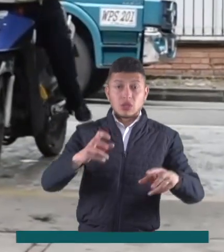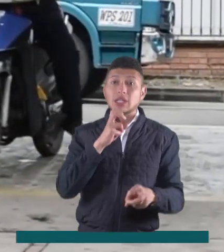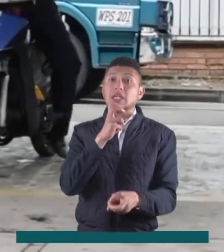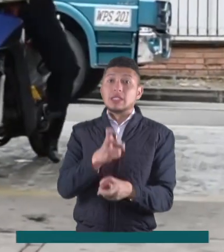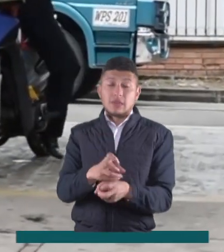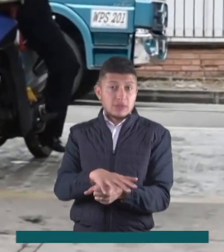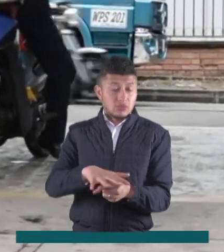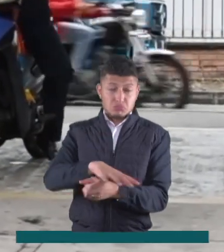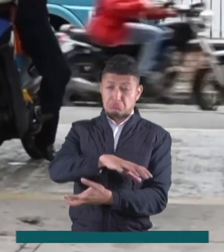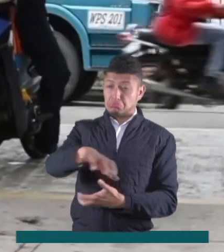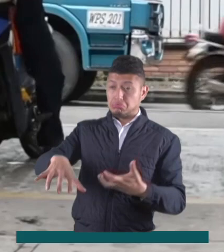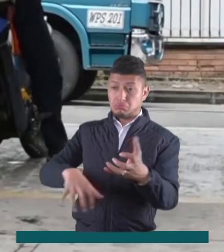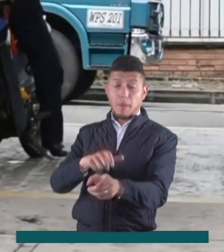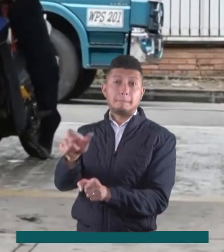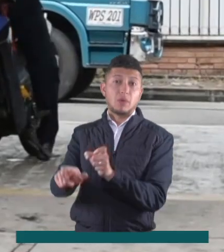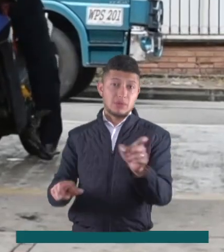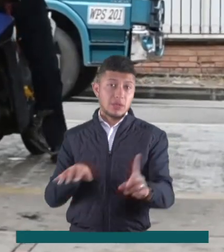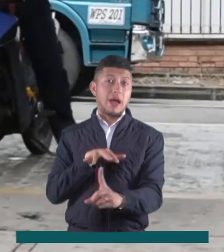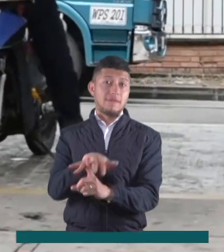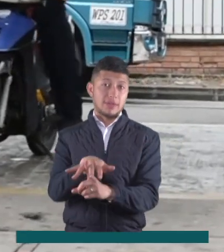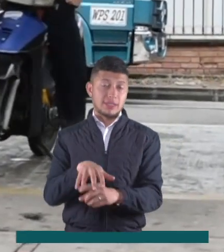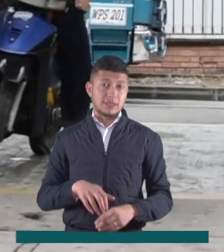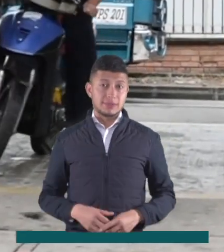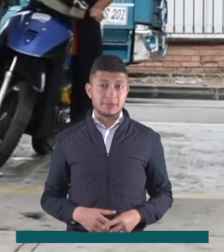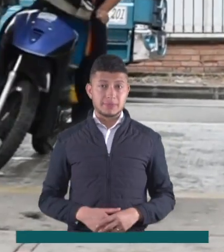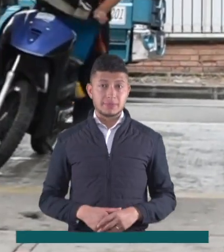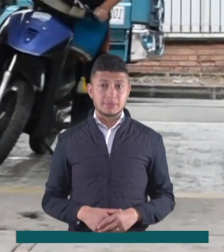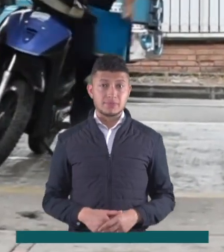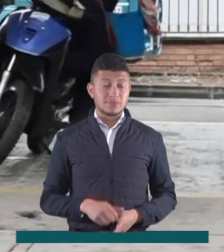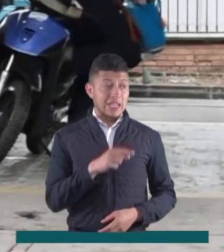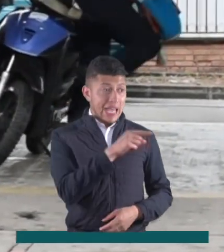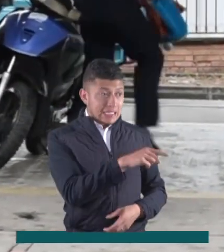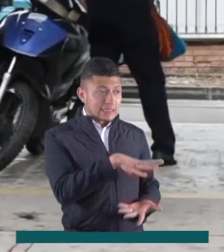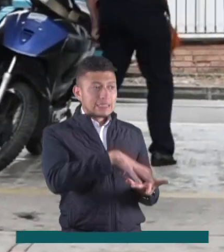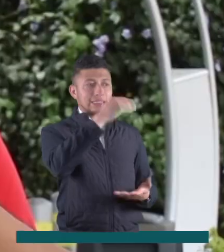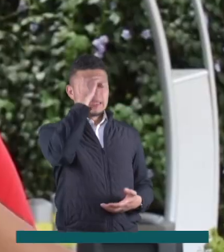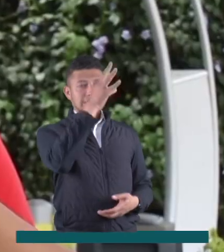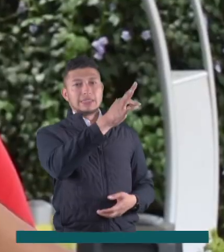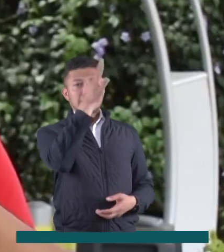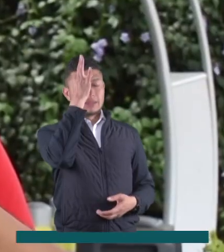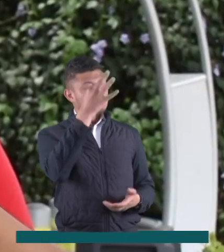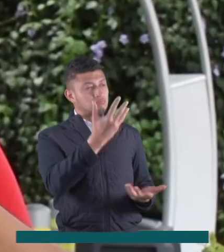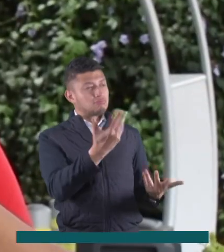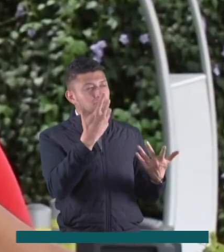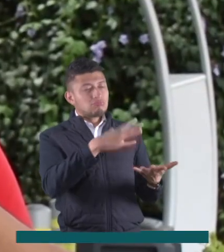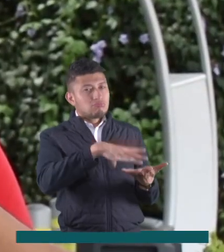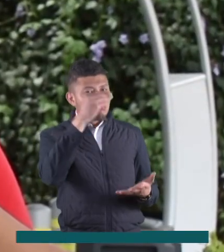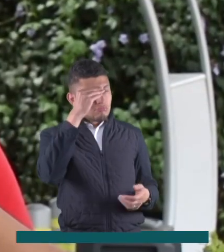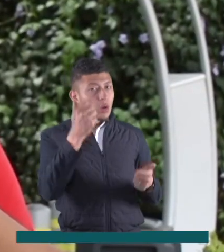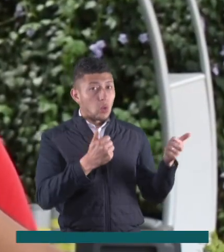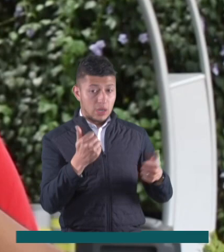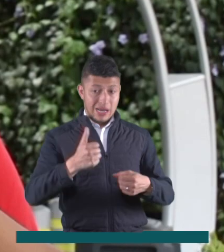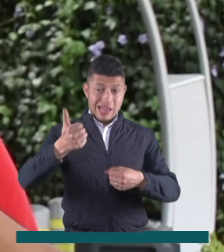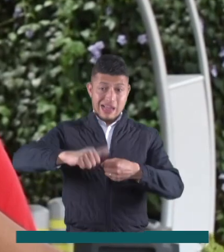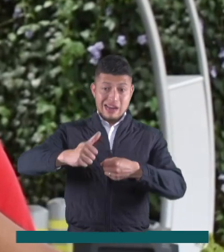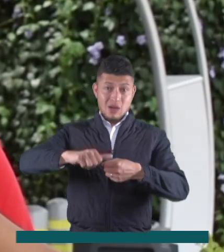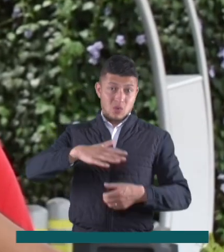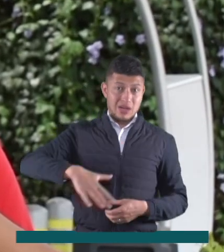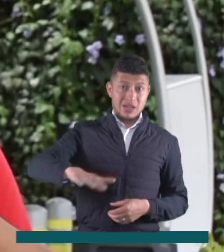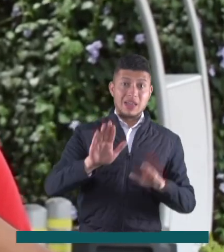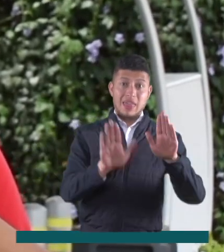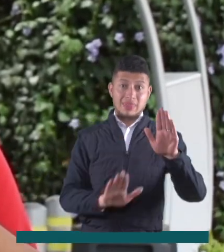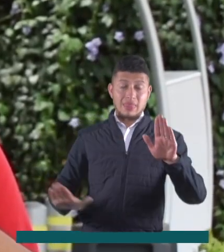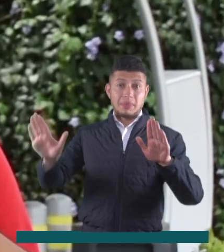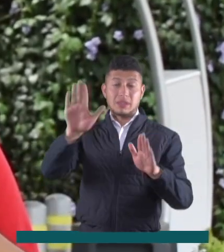situación que ha generado caos en la población. Esto nos deja una enseñanza y la enseñanza es que el departamento de Arauca es muy